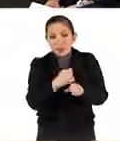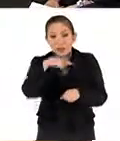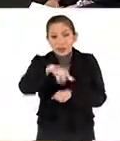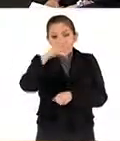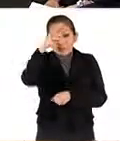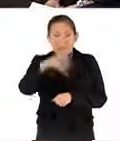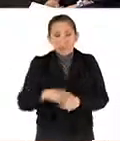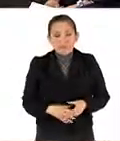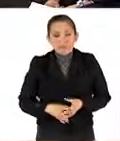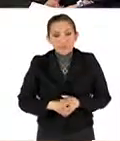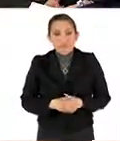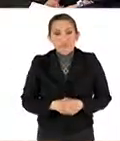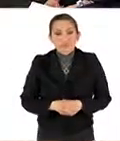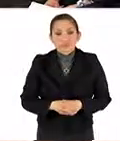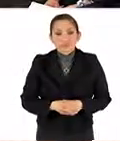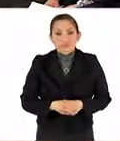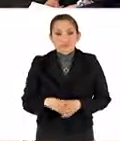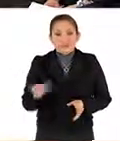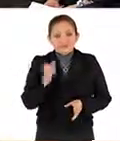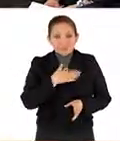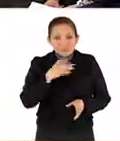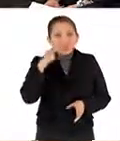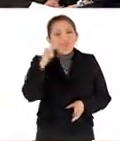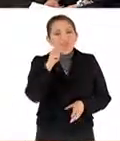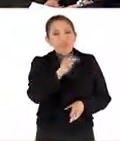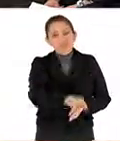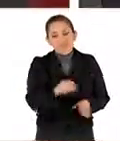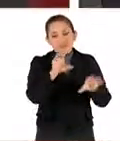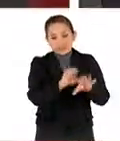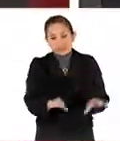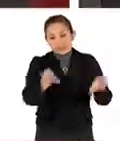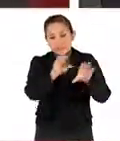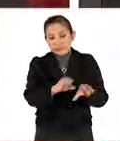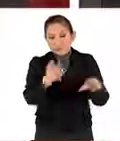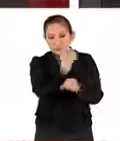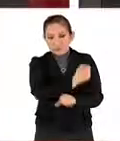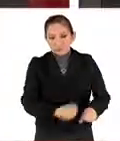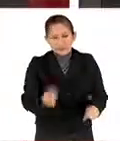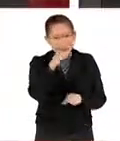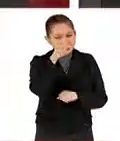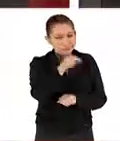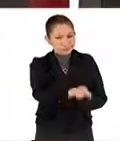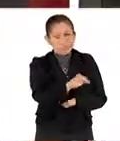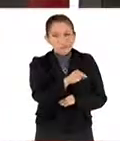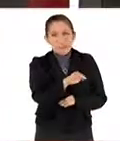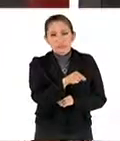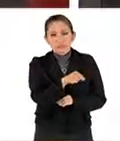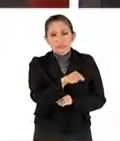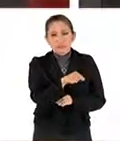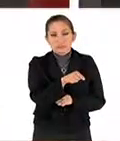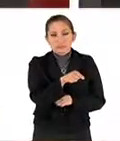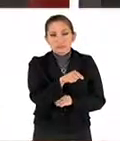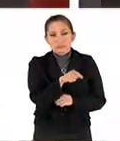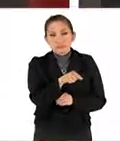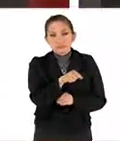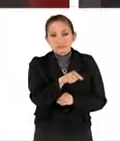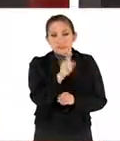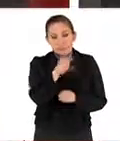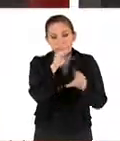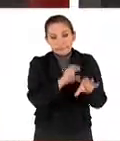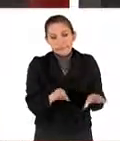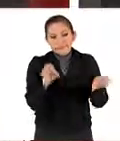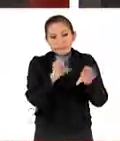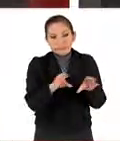en este país. Muy bien. Bueno, de lo de la computadora básicamente es una